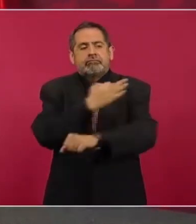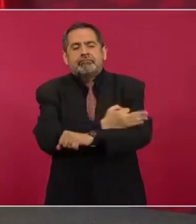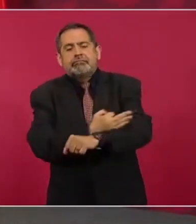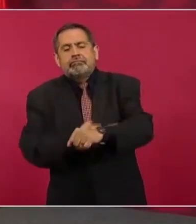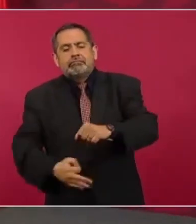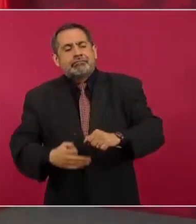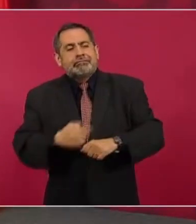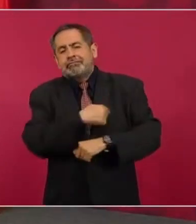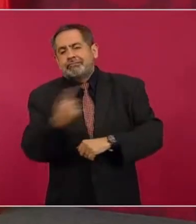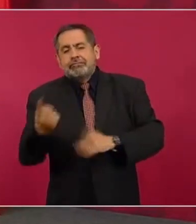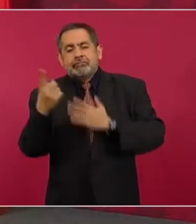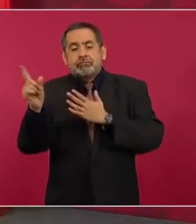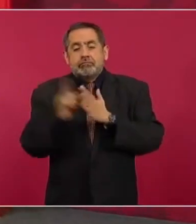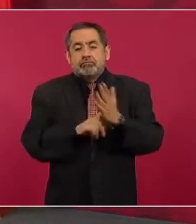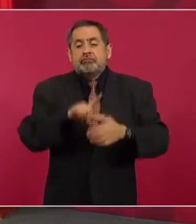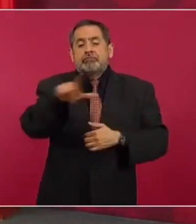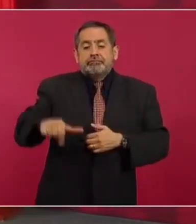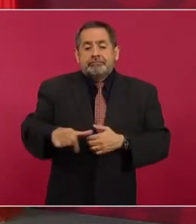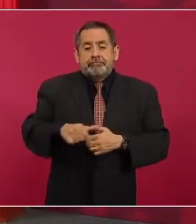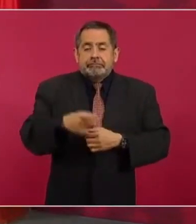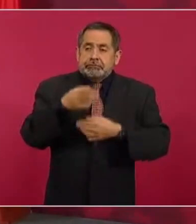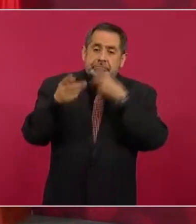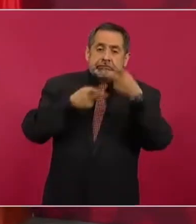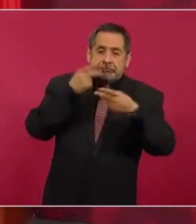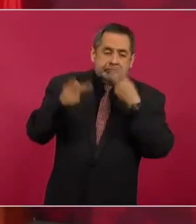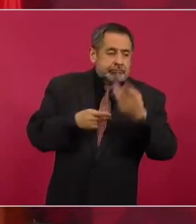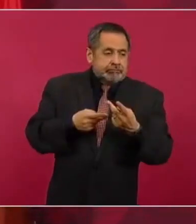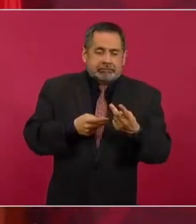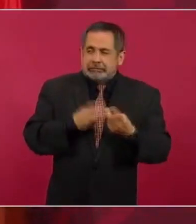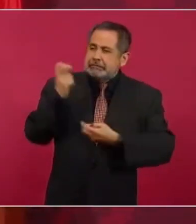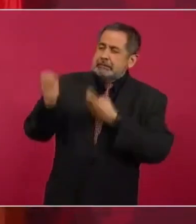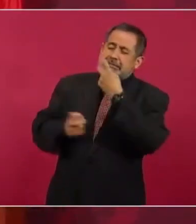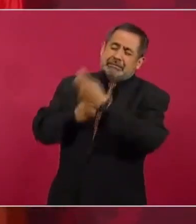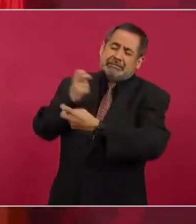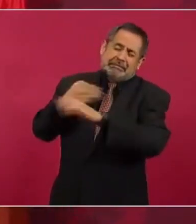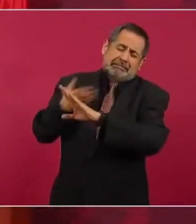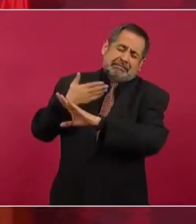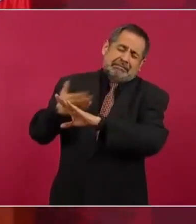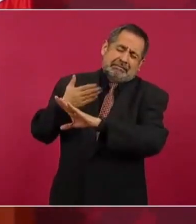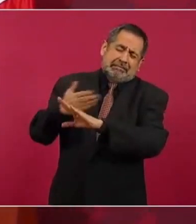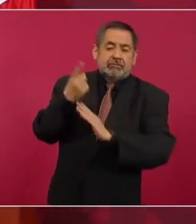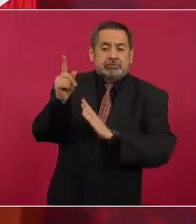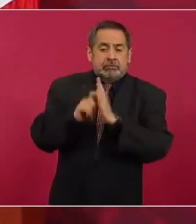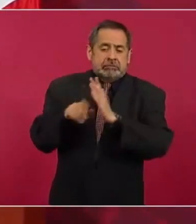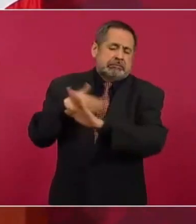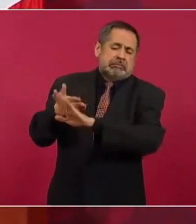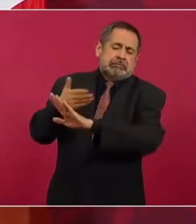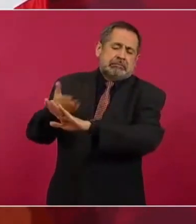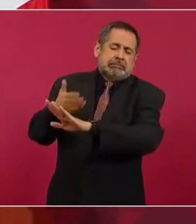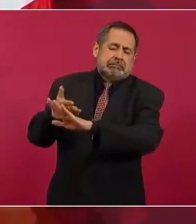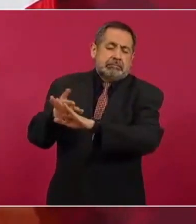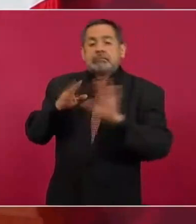de un mes de golpeteo con la máxima de lampa